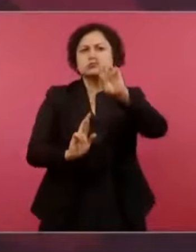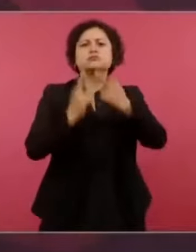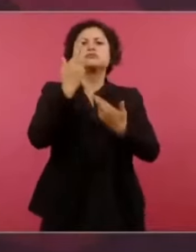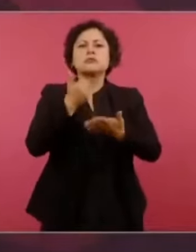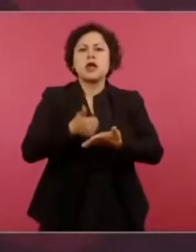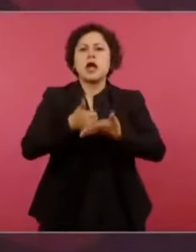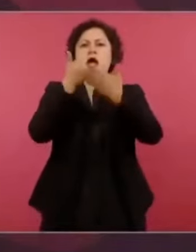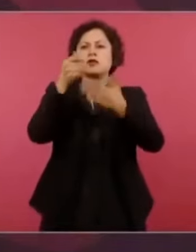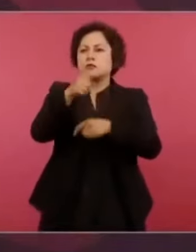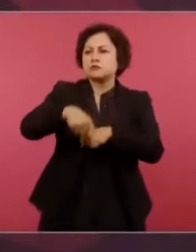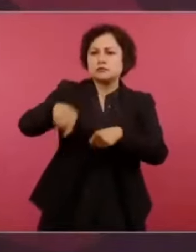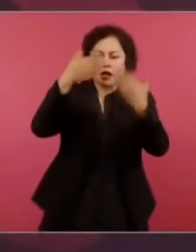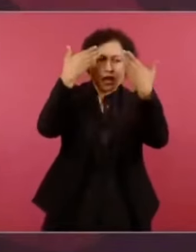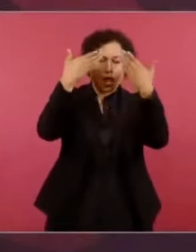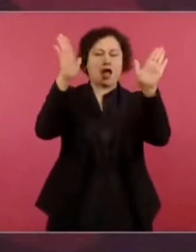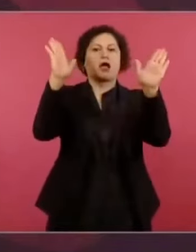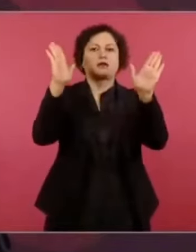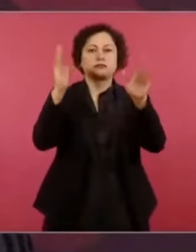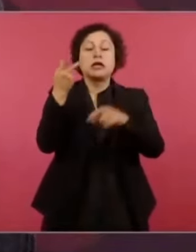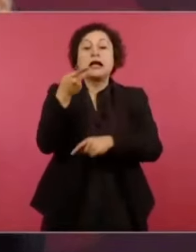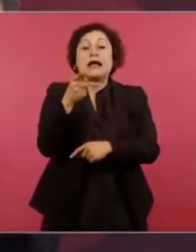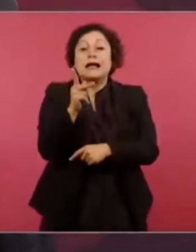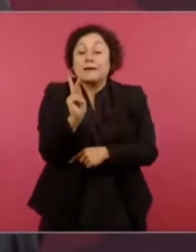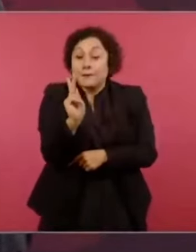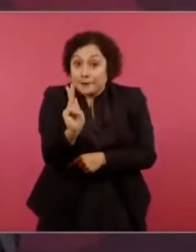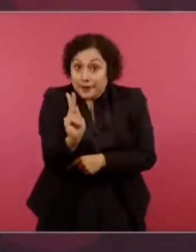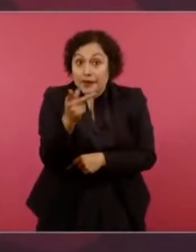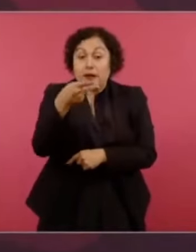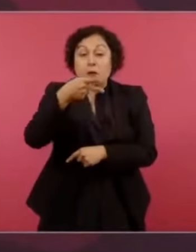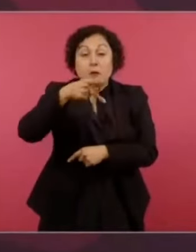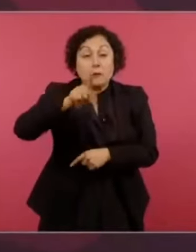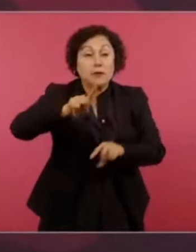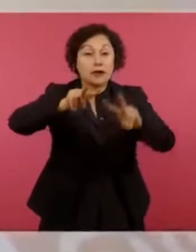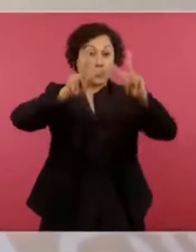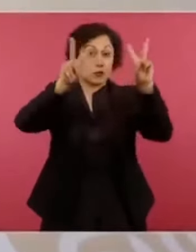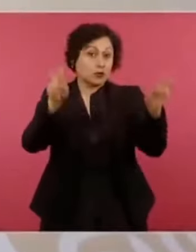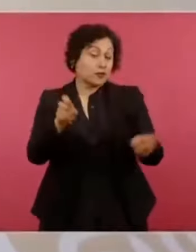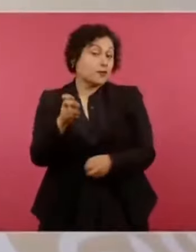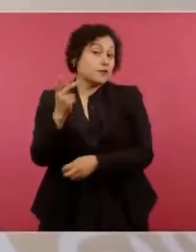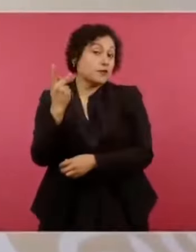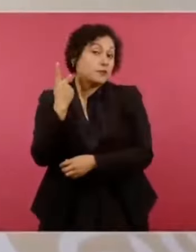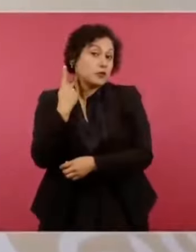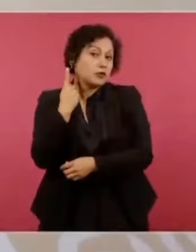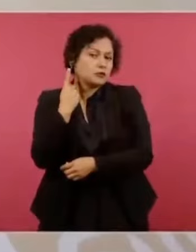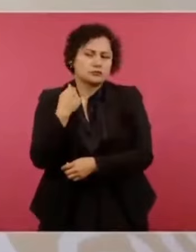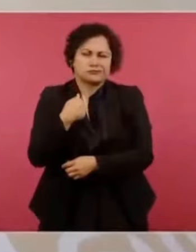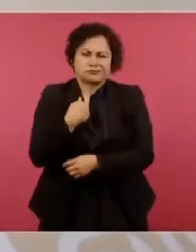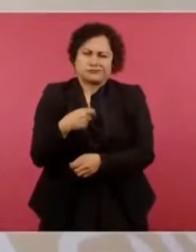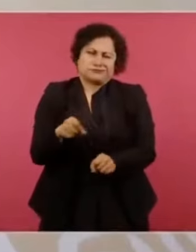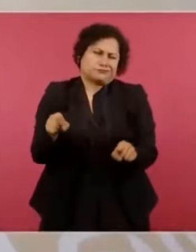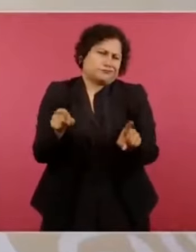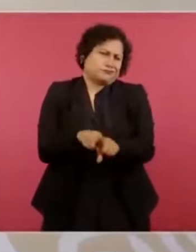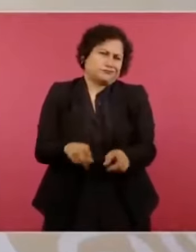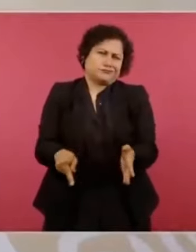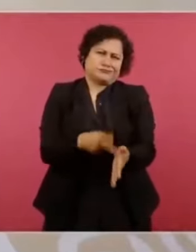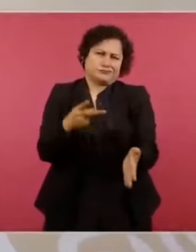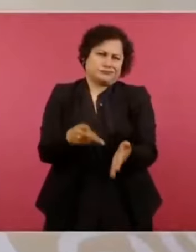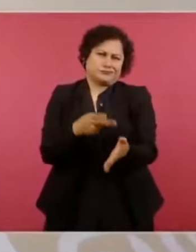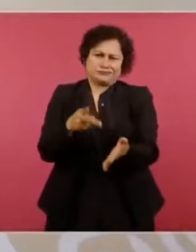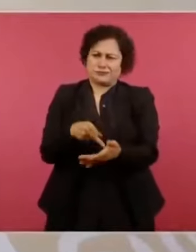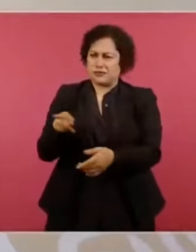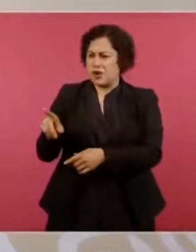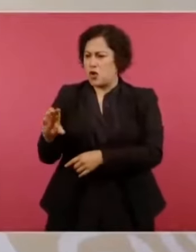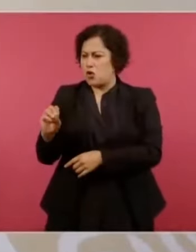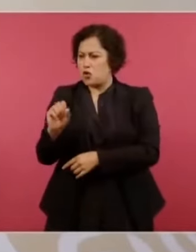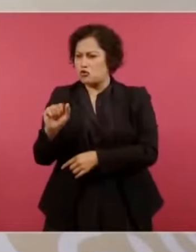términos políticos, siempre he dicho aquí que don Daniel Cosío Villegas decía ya no está don Porfirio,